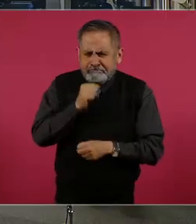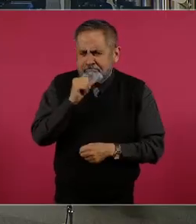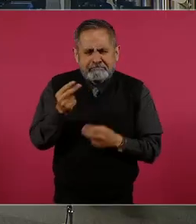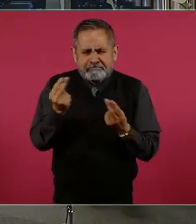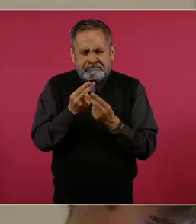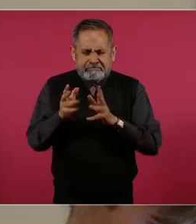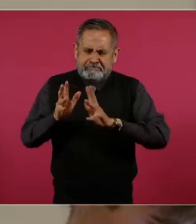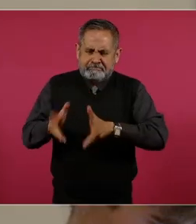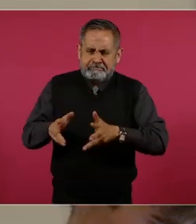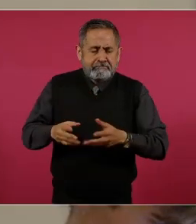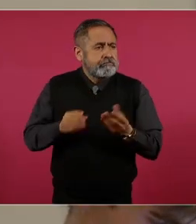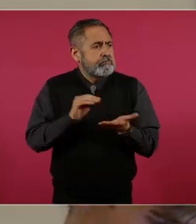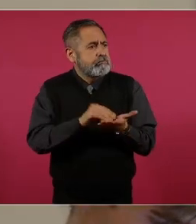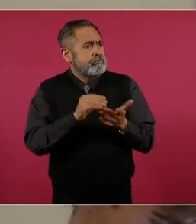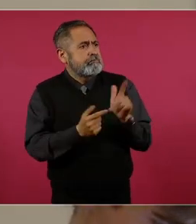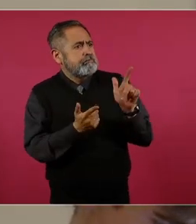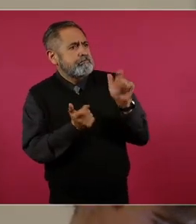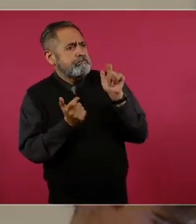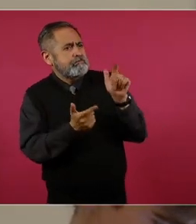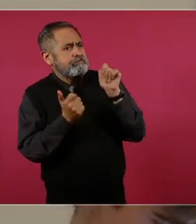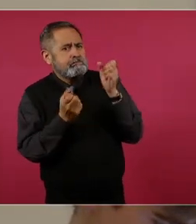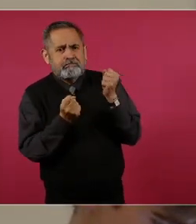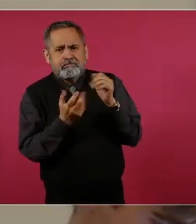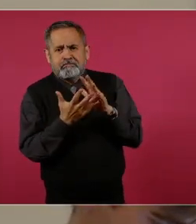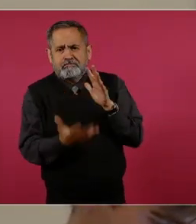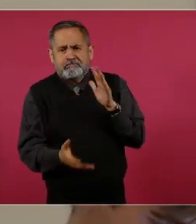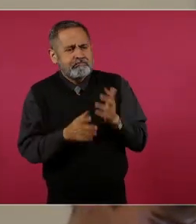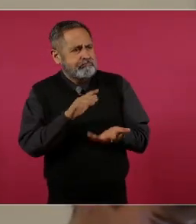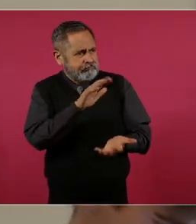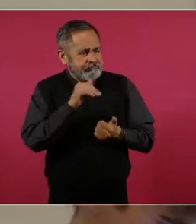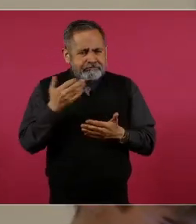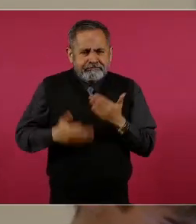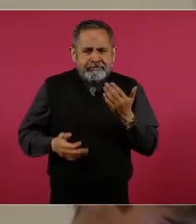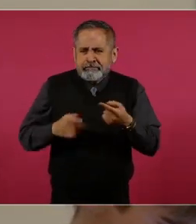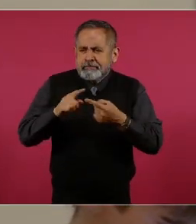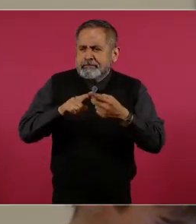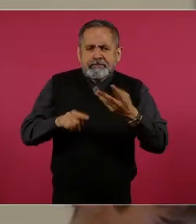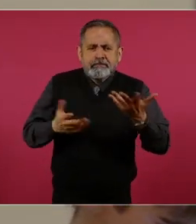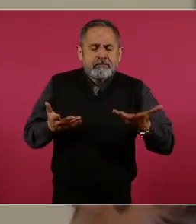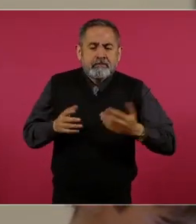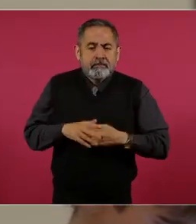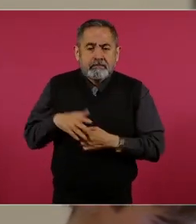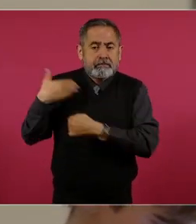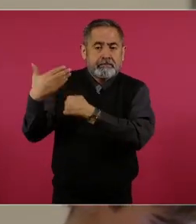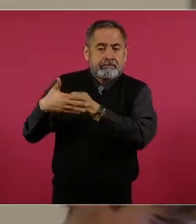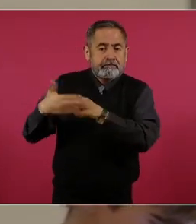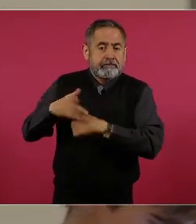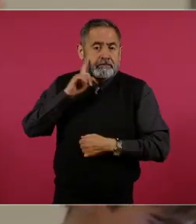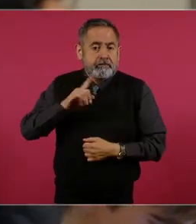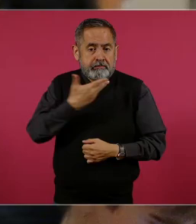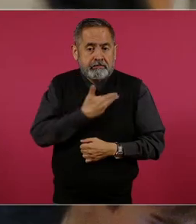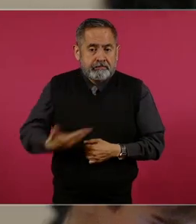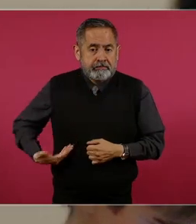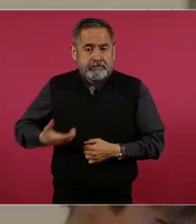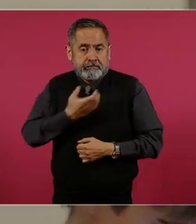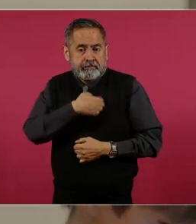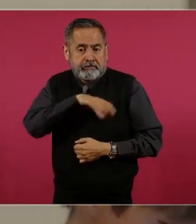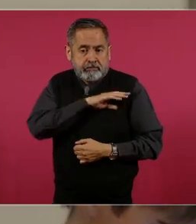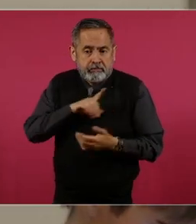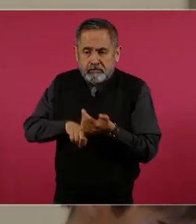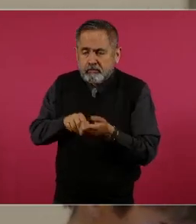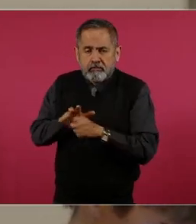que cobrar. ¿Cuáles serían los rublos? Uno, la presidenta virtualmente electa, Claudia Sheinbaum,